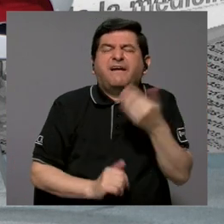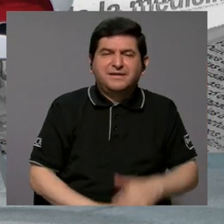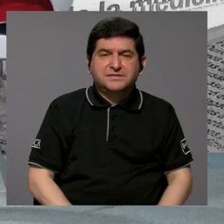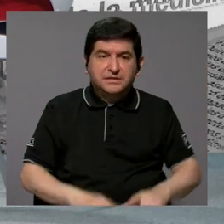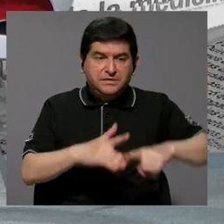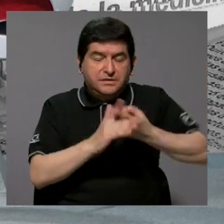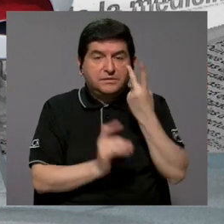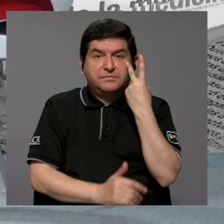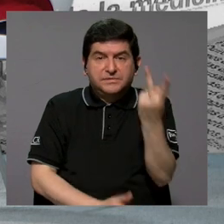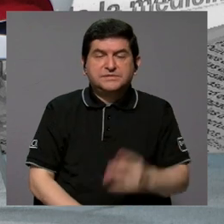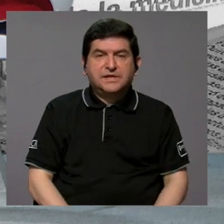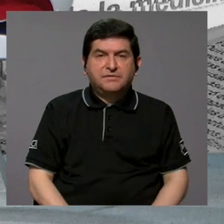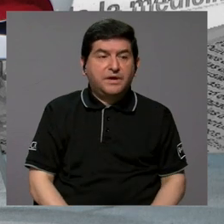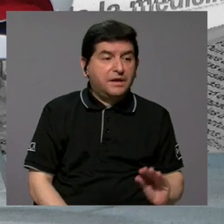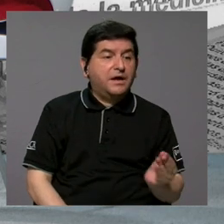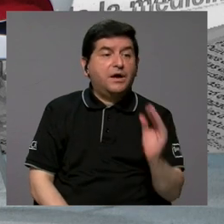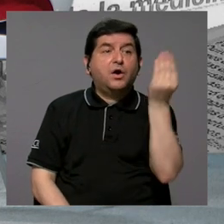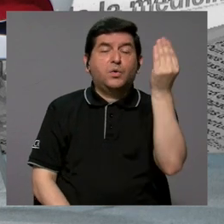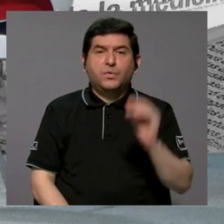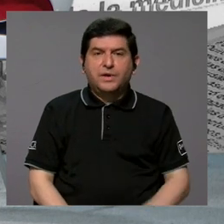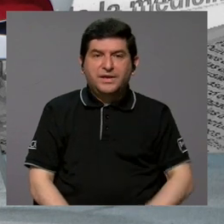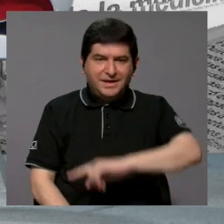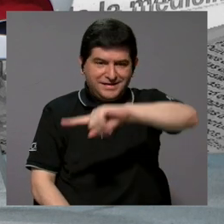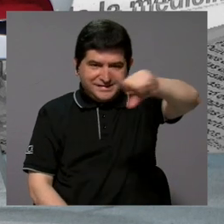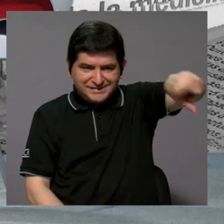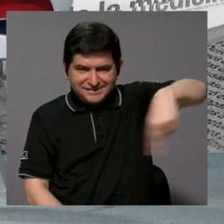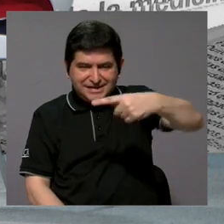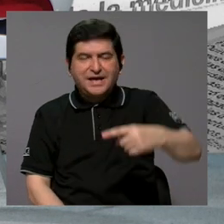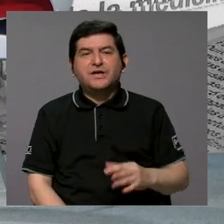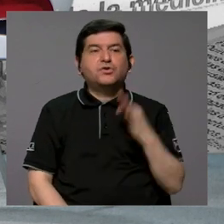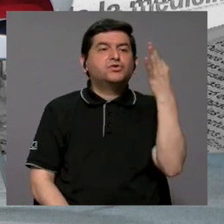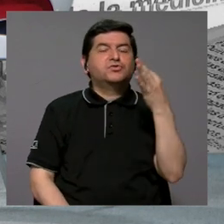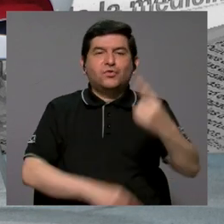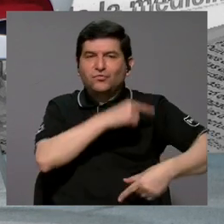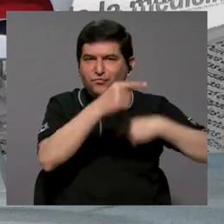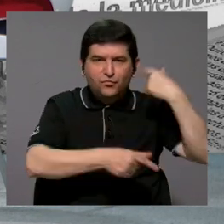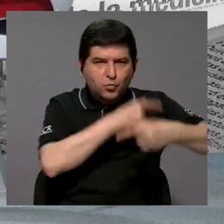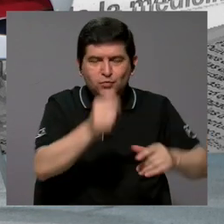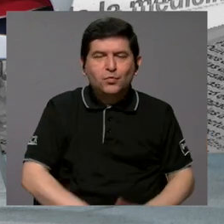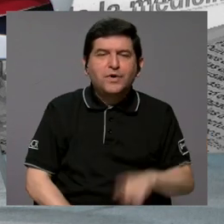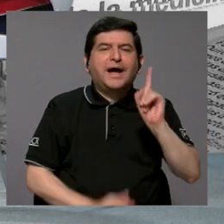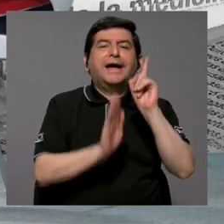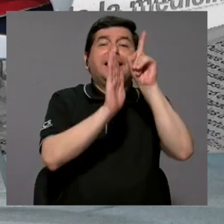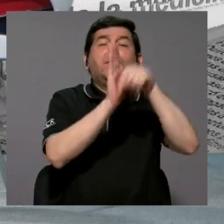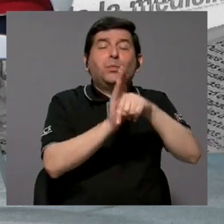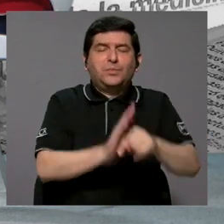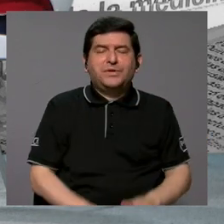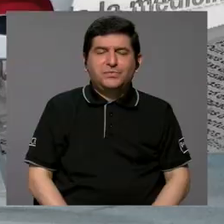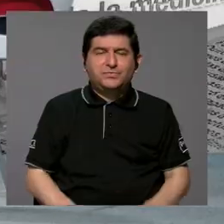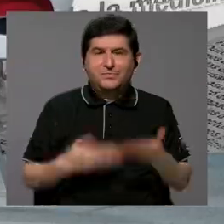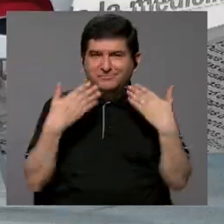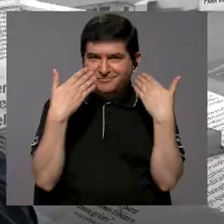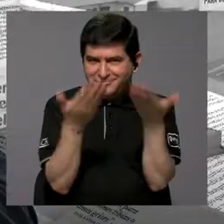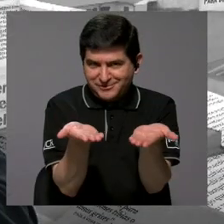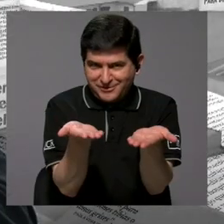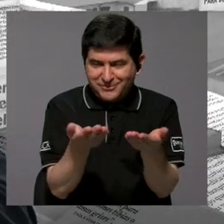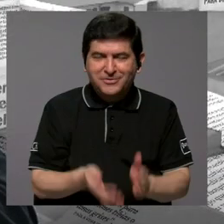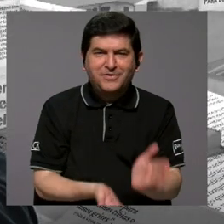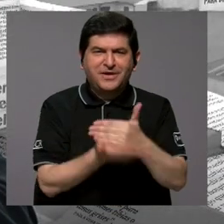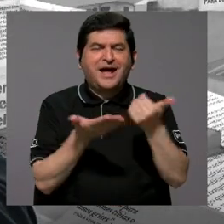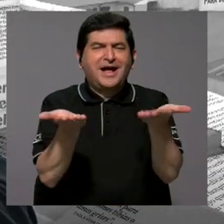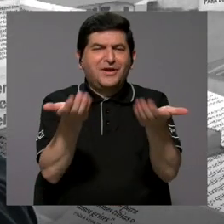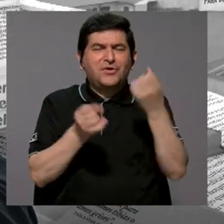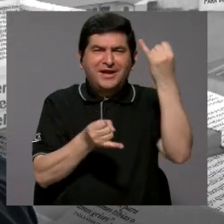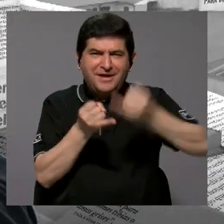comenzar a ver a los chicos, porque realmente ellos son nuestra próxima generación. Queda un minuto, le dejo ese minuto con